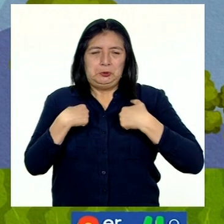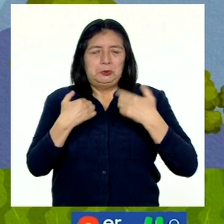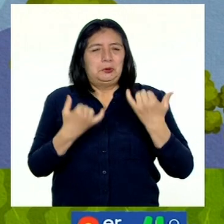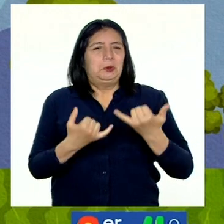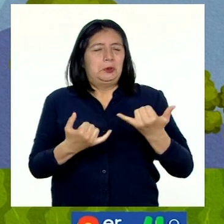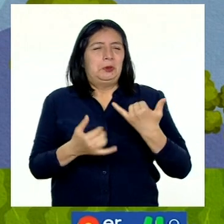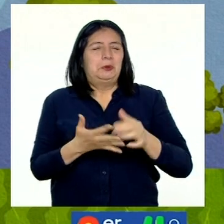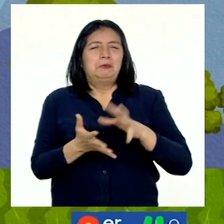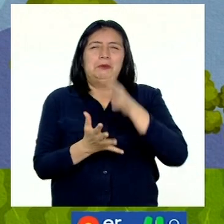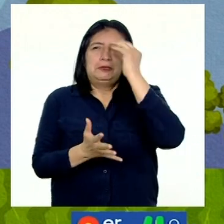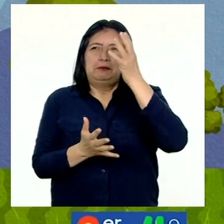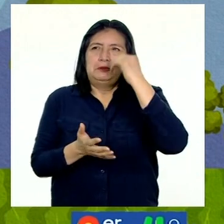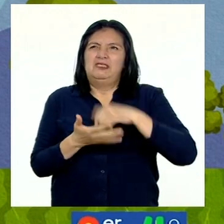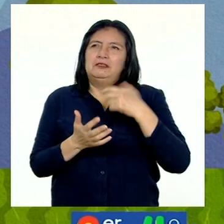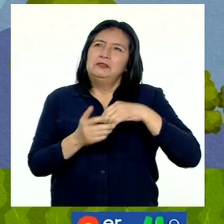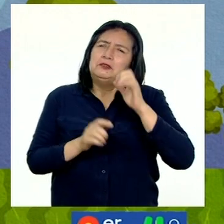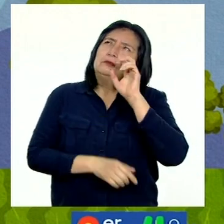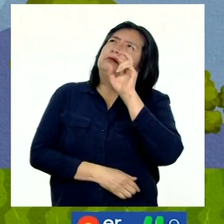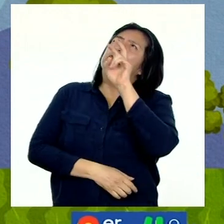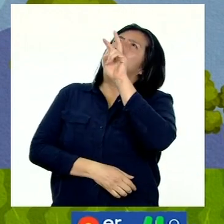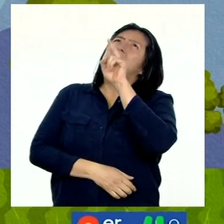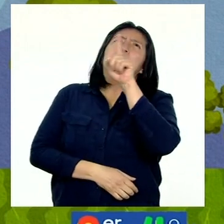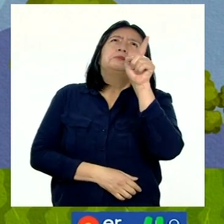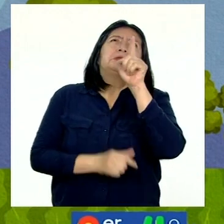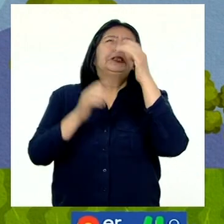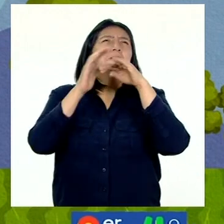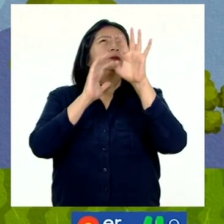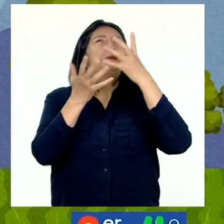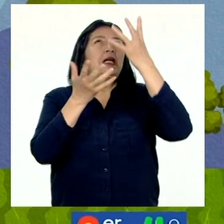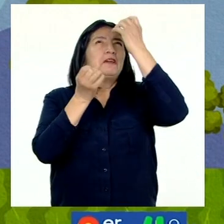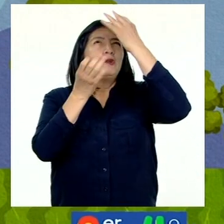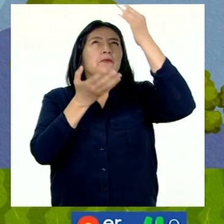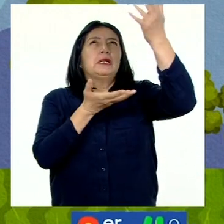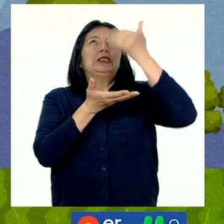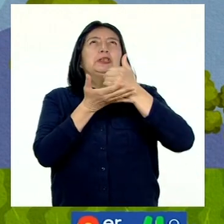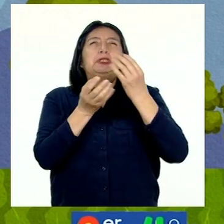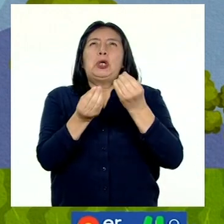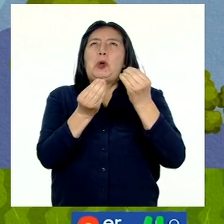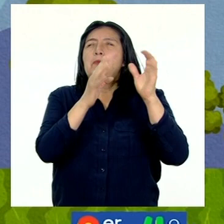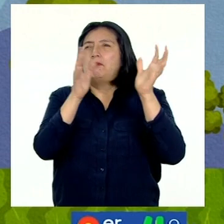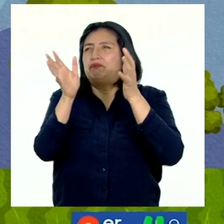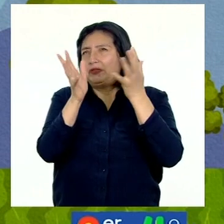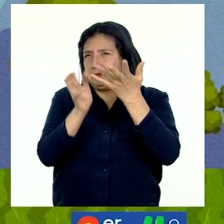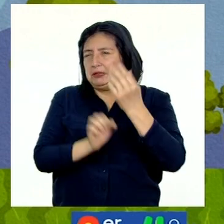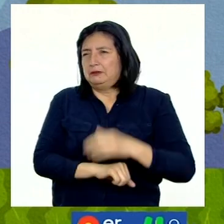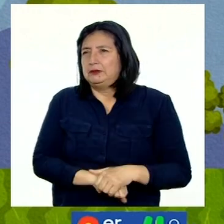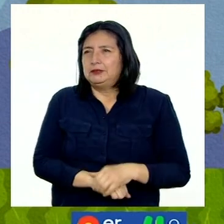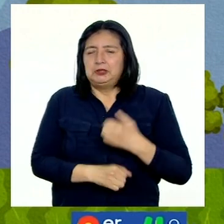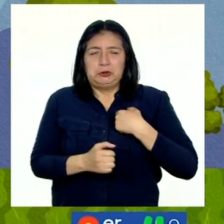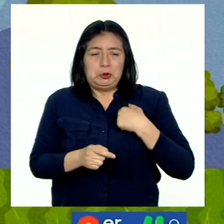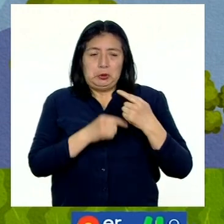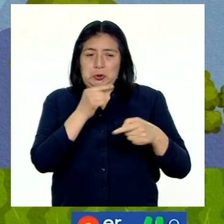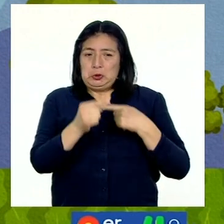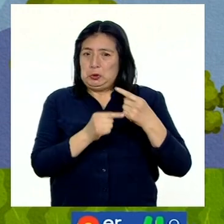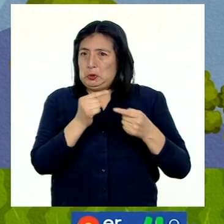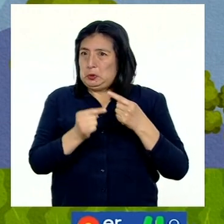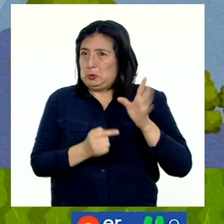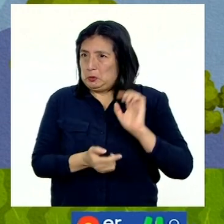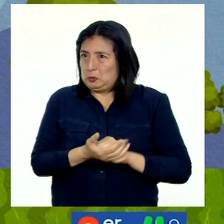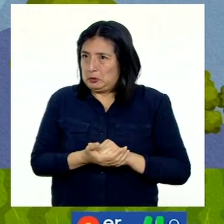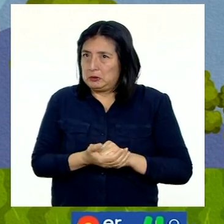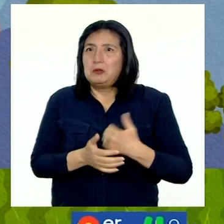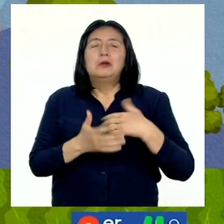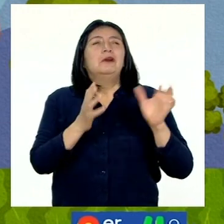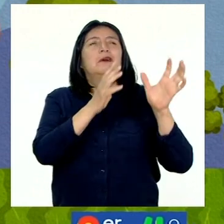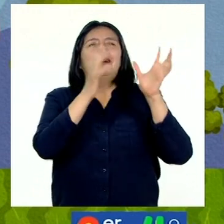a aprender mucho sobre las señas y signos para rescatar información sobre el clima. Les cuento que las señas en el